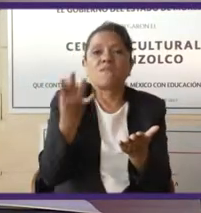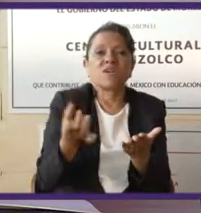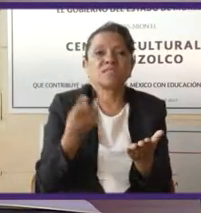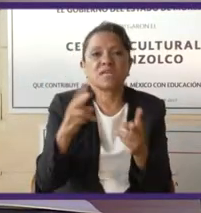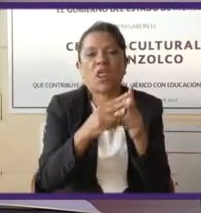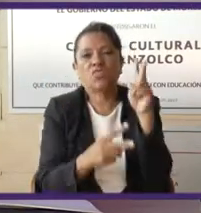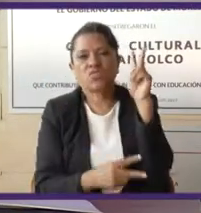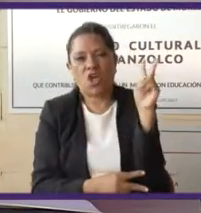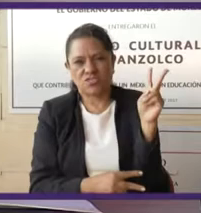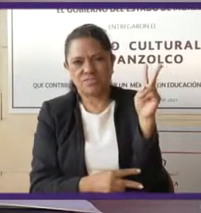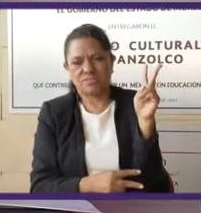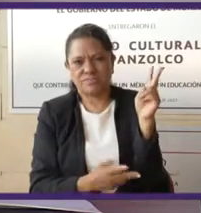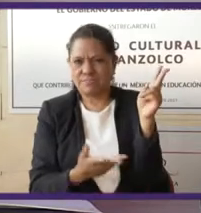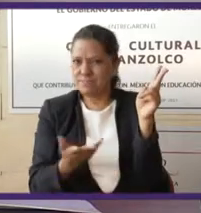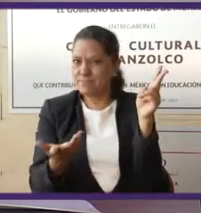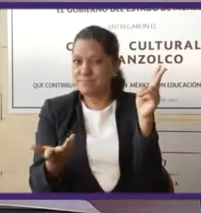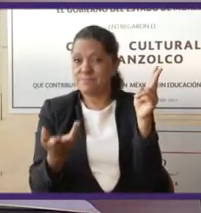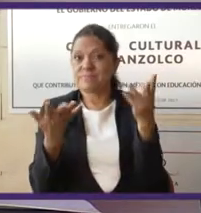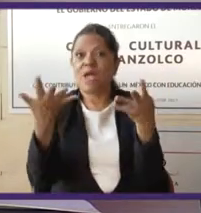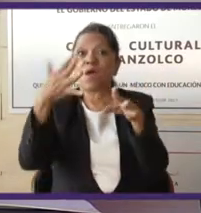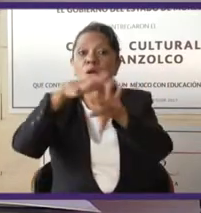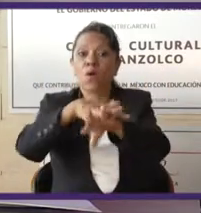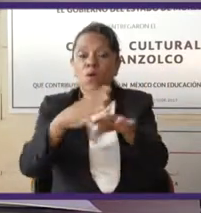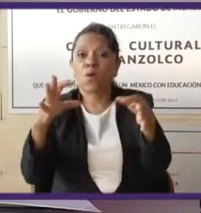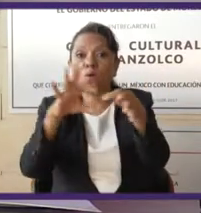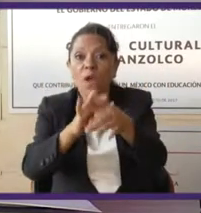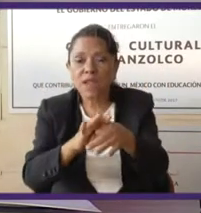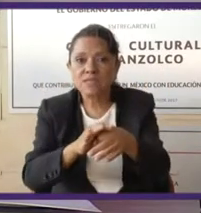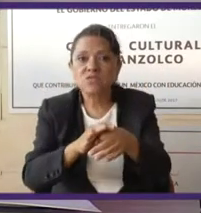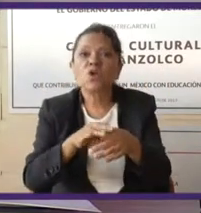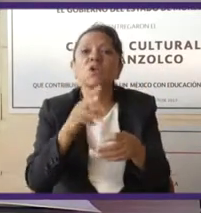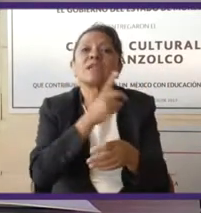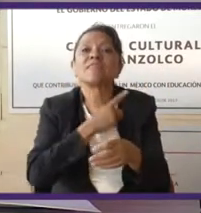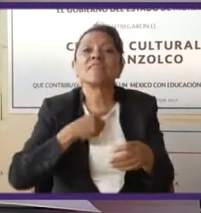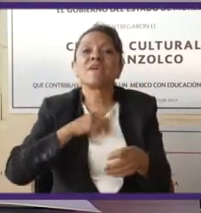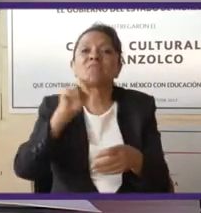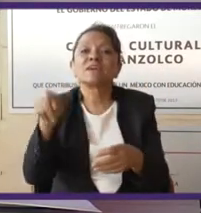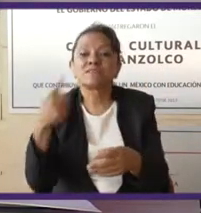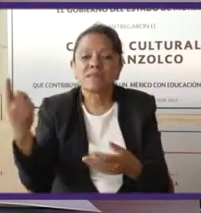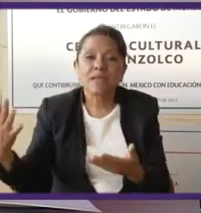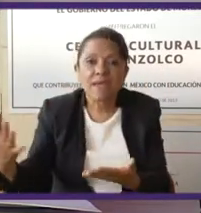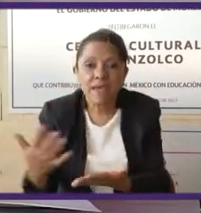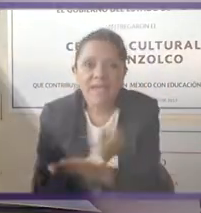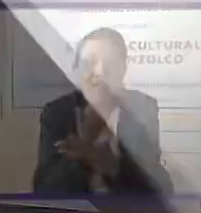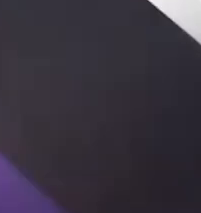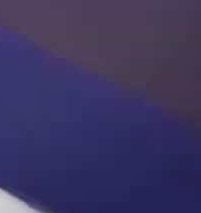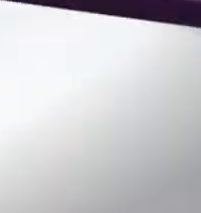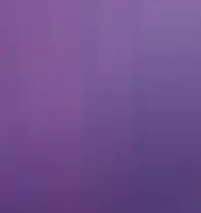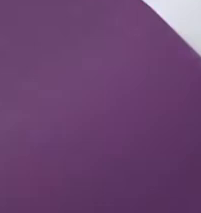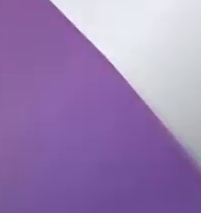cuando lo que tenemos que hacer es que hay una coalición para ganar la confianza de millones de mexicanos.